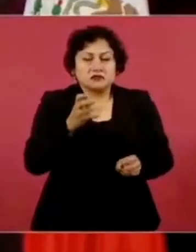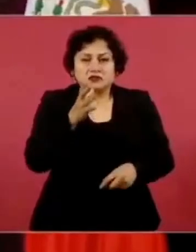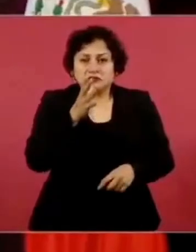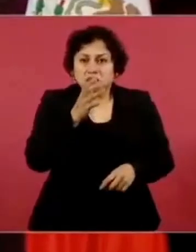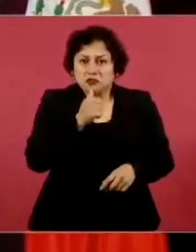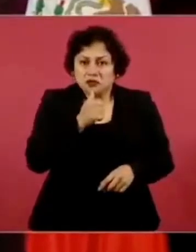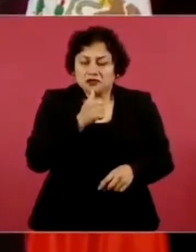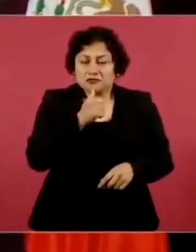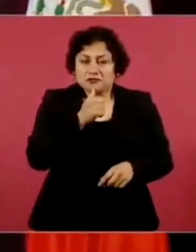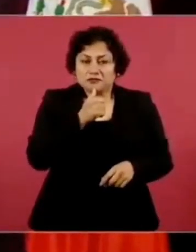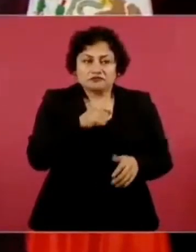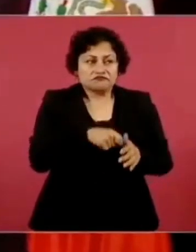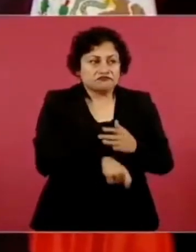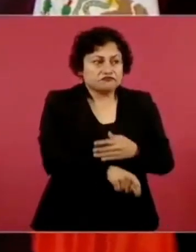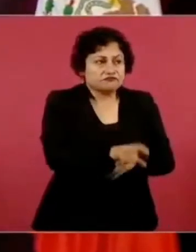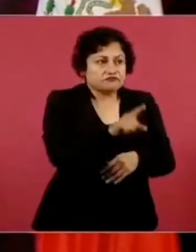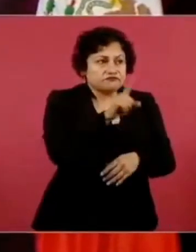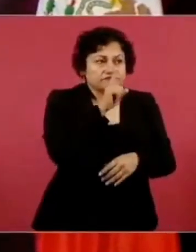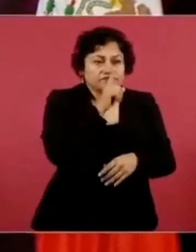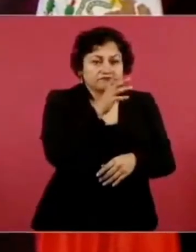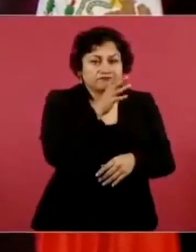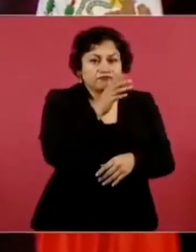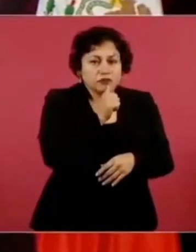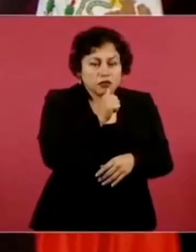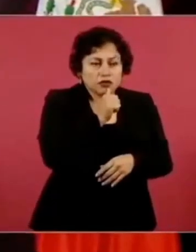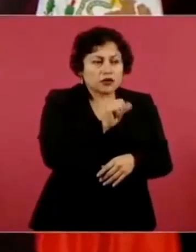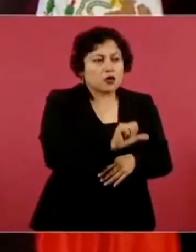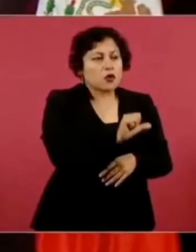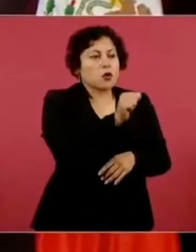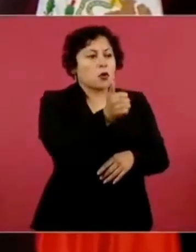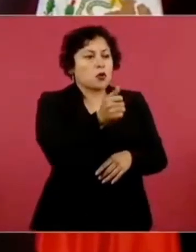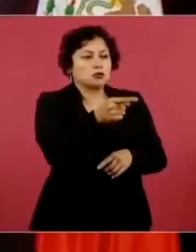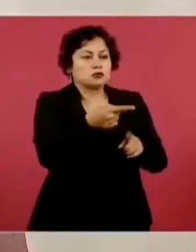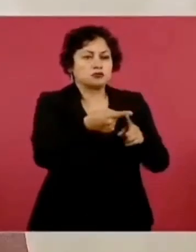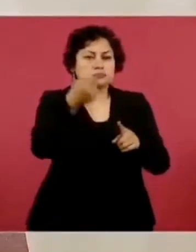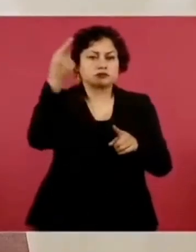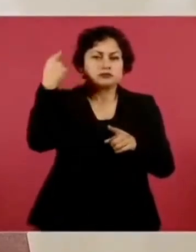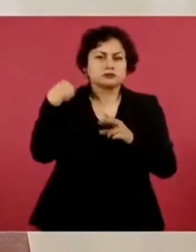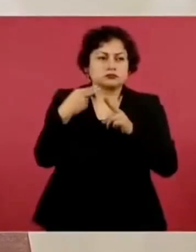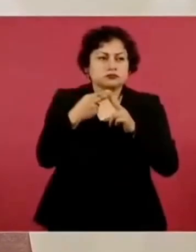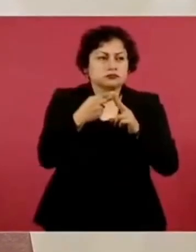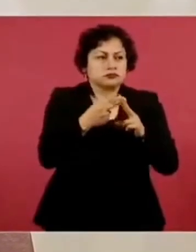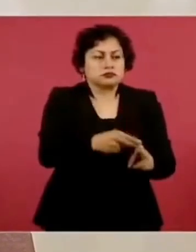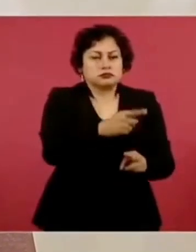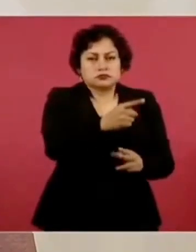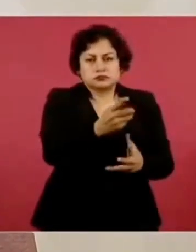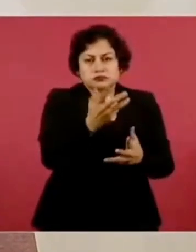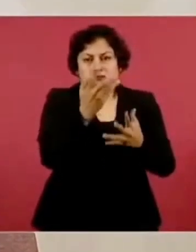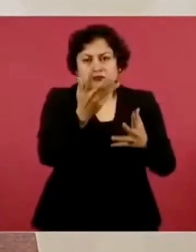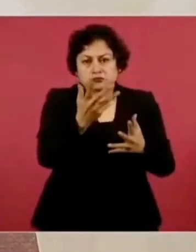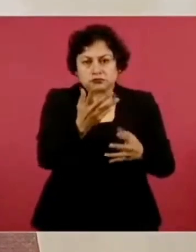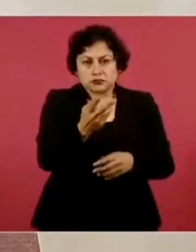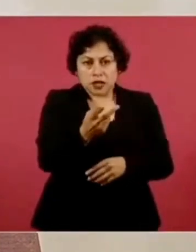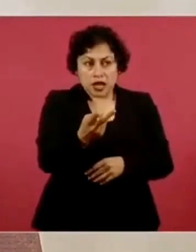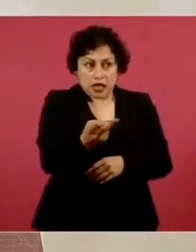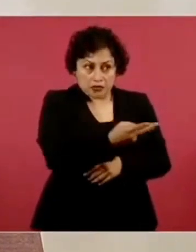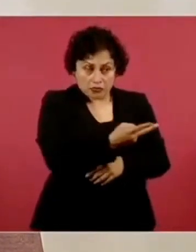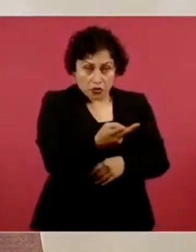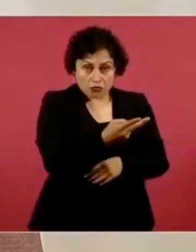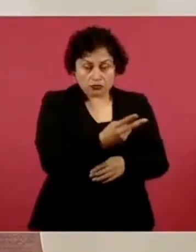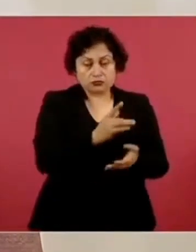auténticos. Les tengo que agradecer de que se han portado muy bien